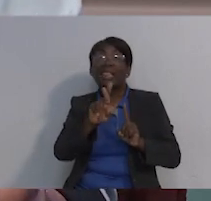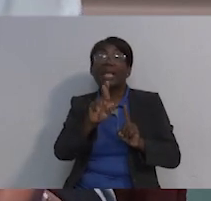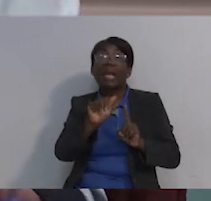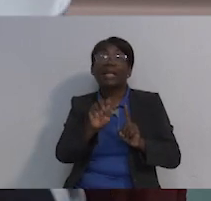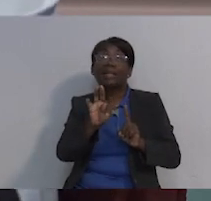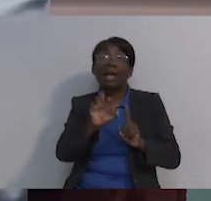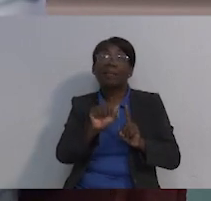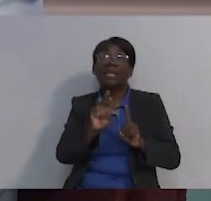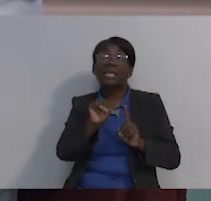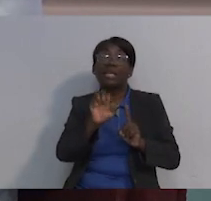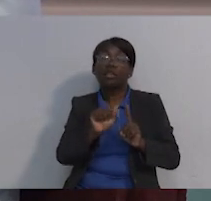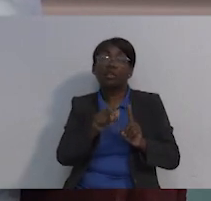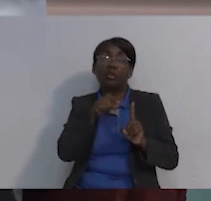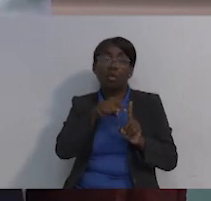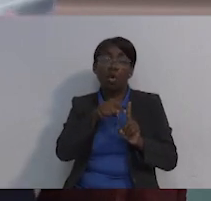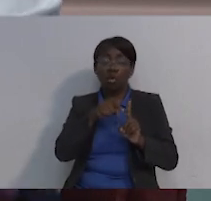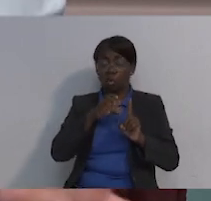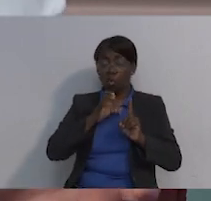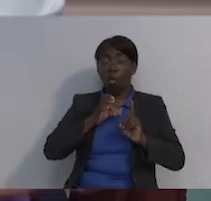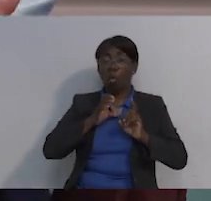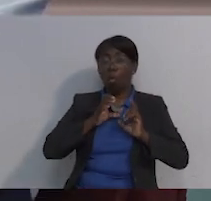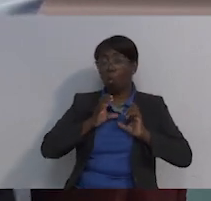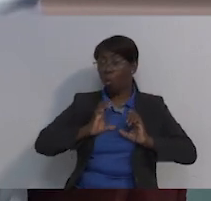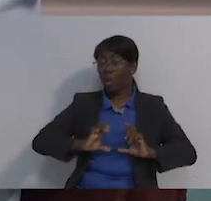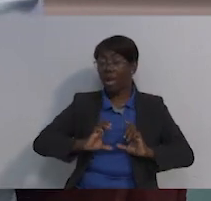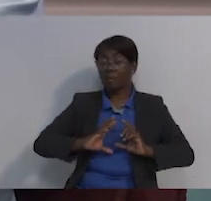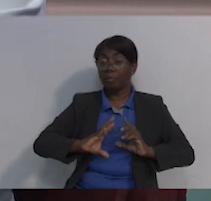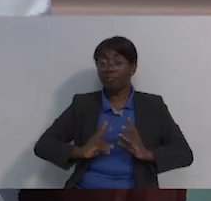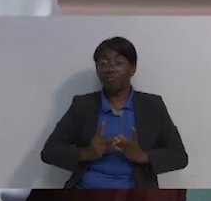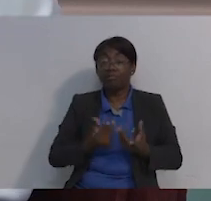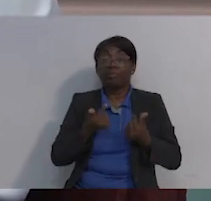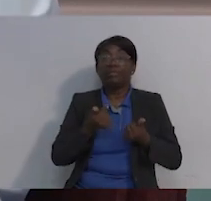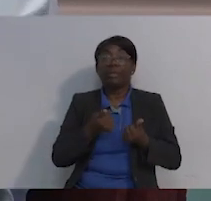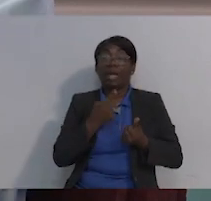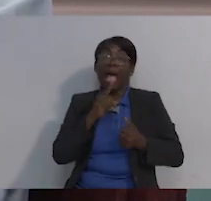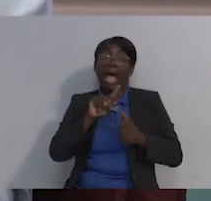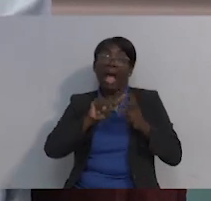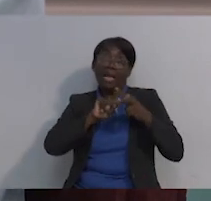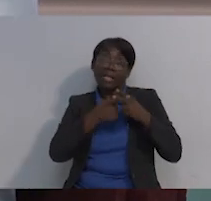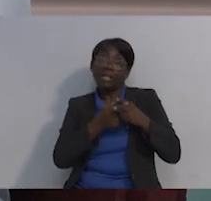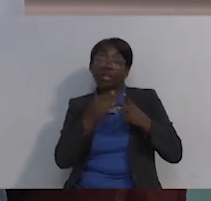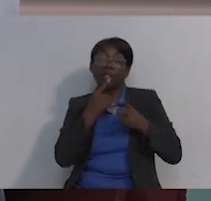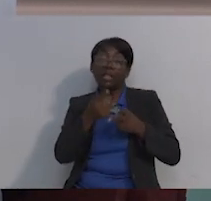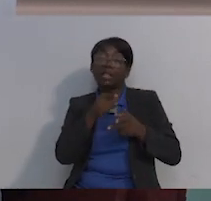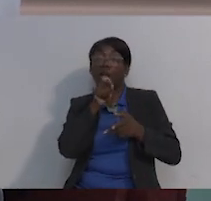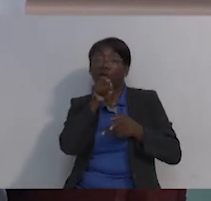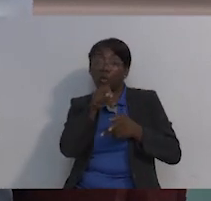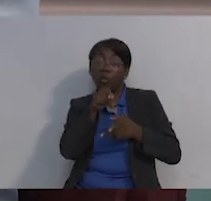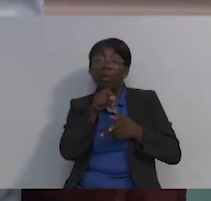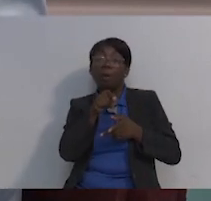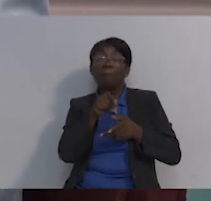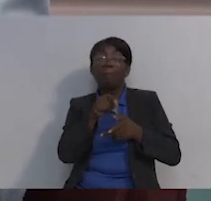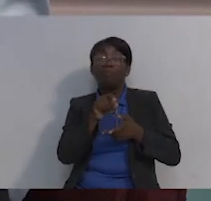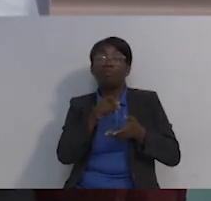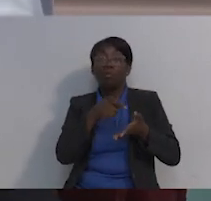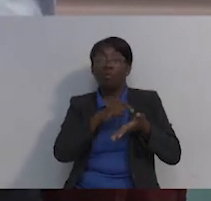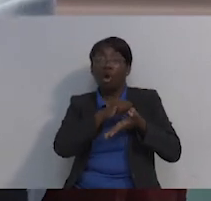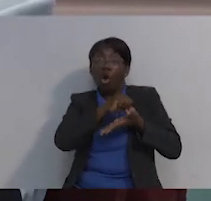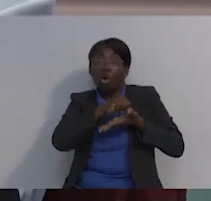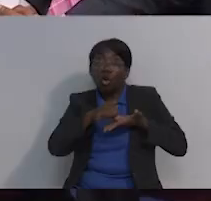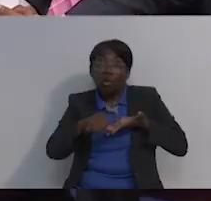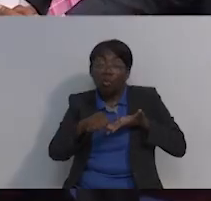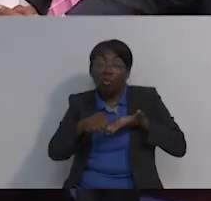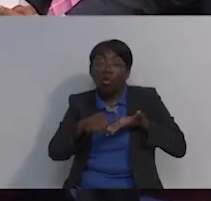una quimioterapia porque eso es lo que nosotros vimos en la biopsia que puede resultar. Pero si en el camino o cuando ellos te